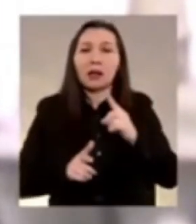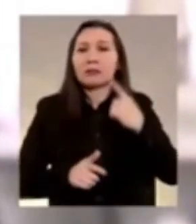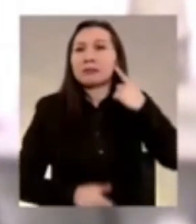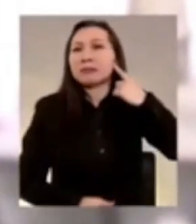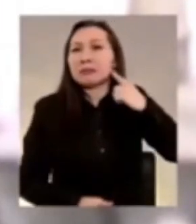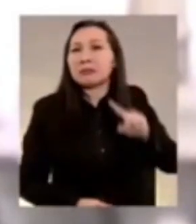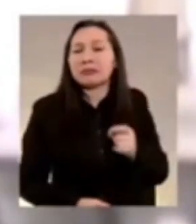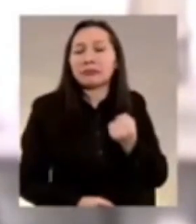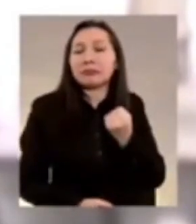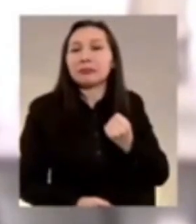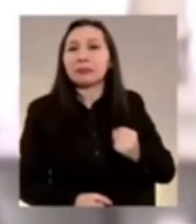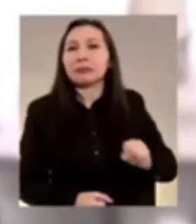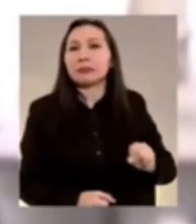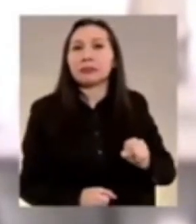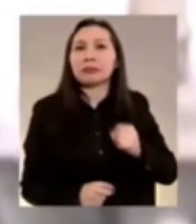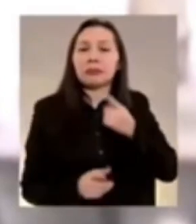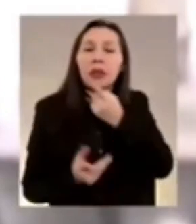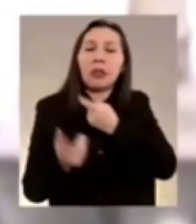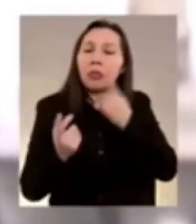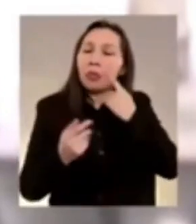la traición y la sedición.